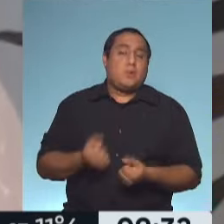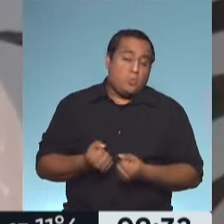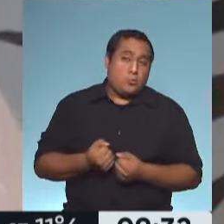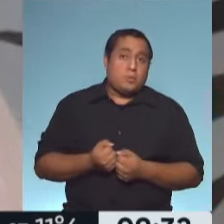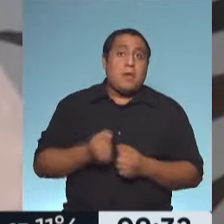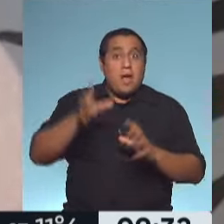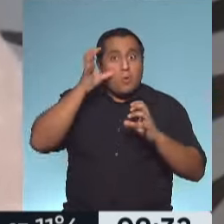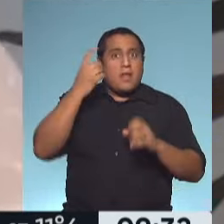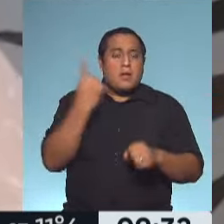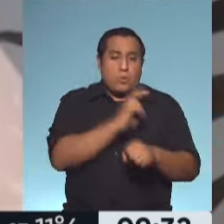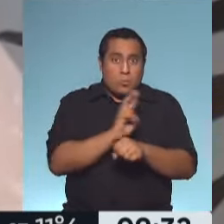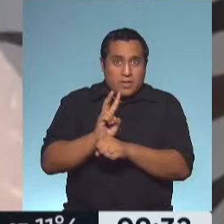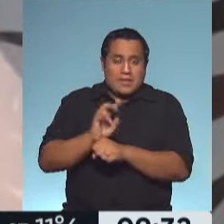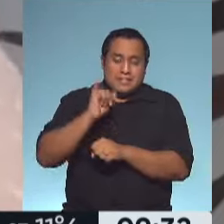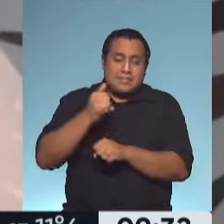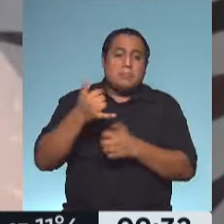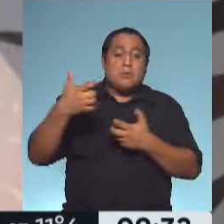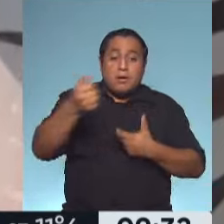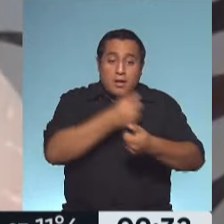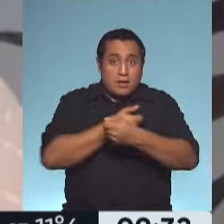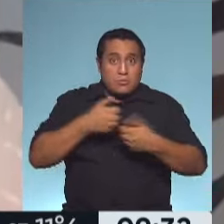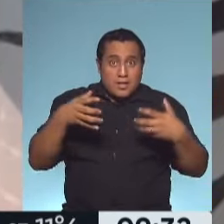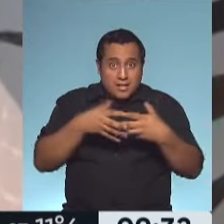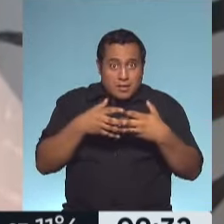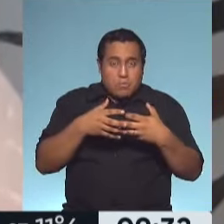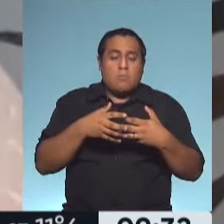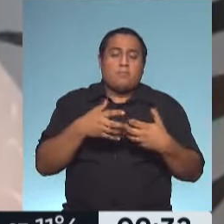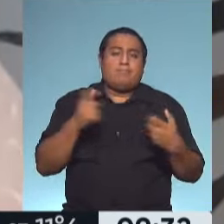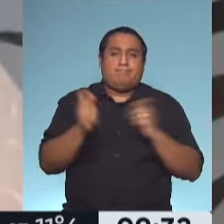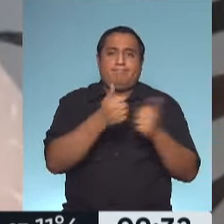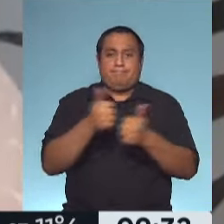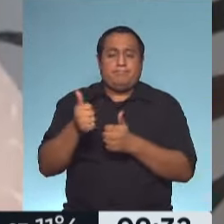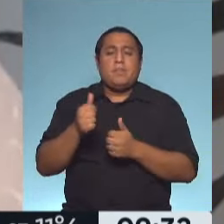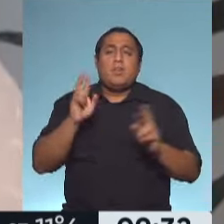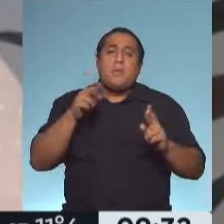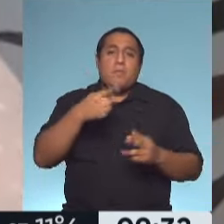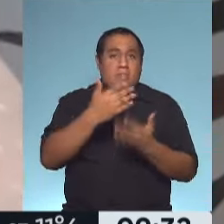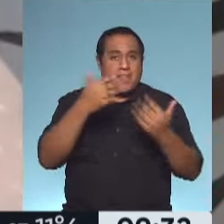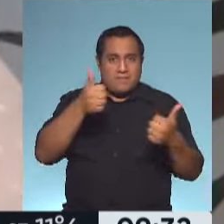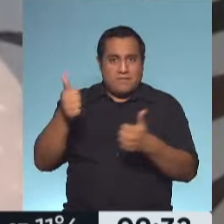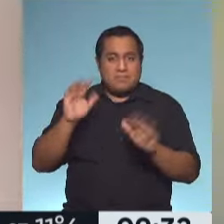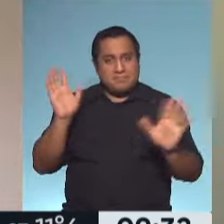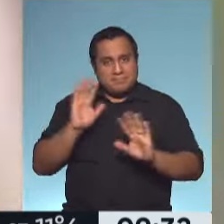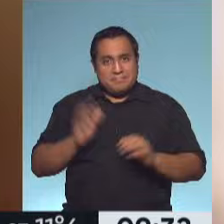para recordar que lo individual suma, pero lo colectivo es lo que definitivamente transforma, que tengan una gran, gran jornada, chau.